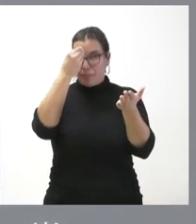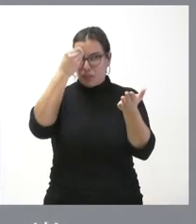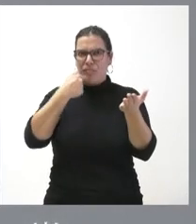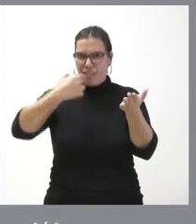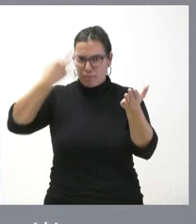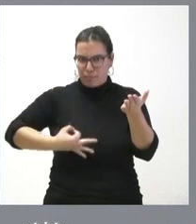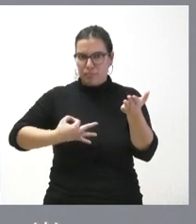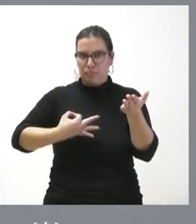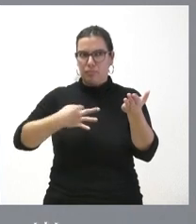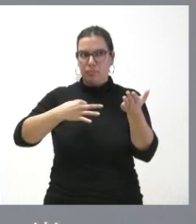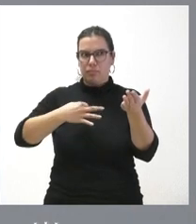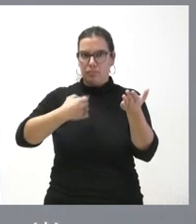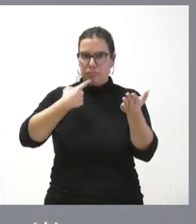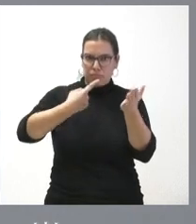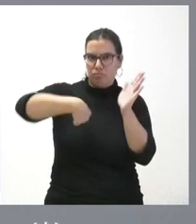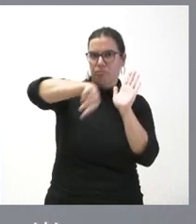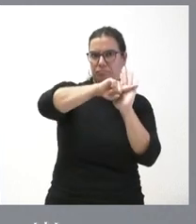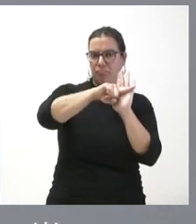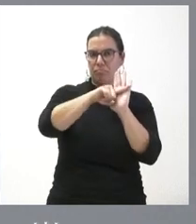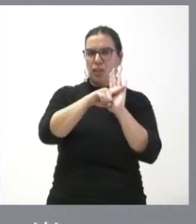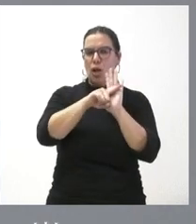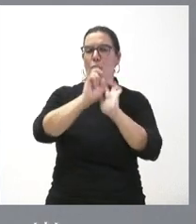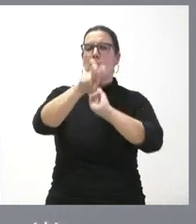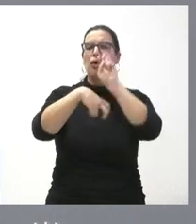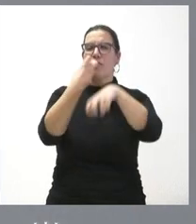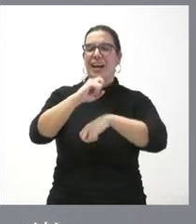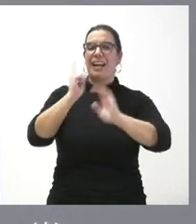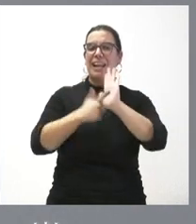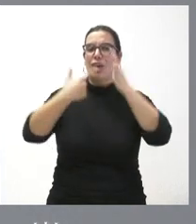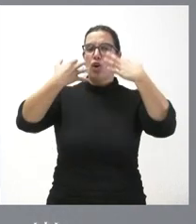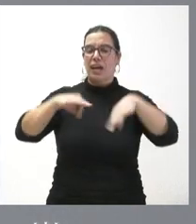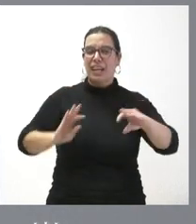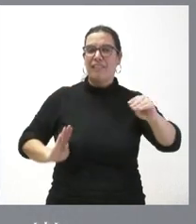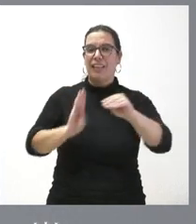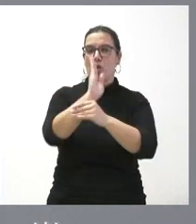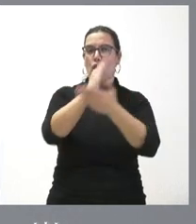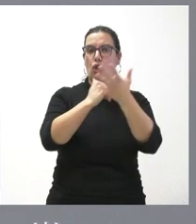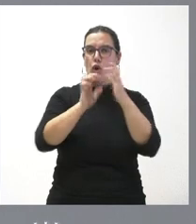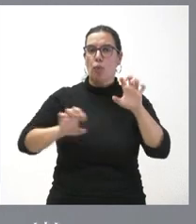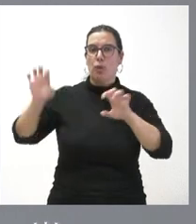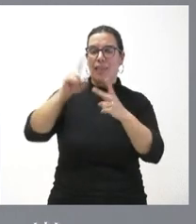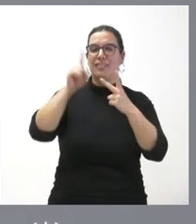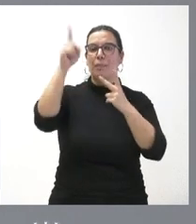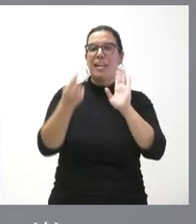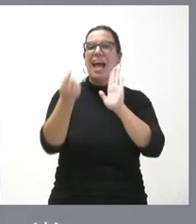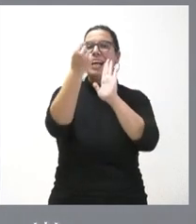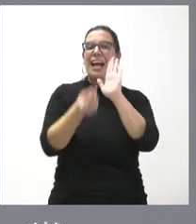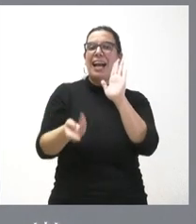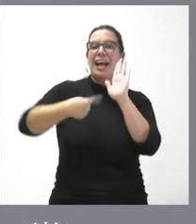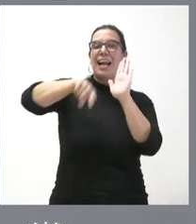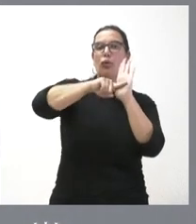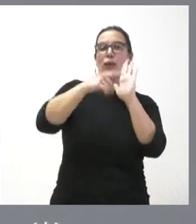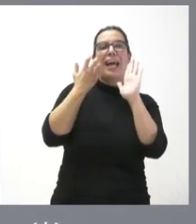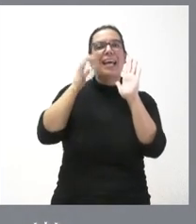idea de una modificación de la ley orgánica de financiación de las comunidades autónomas y una cláusula de excepción para Cataluña